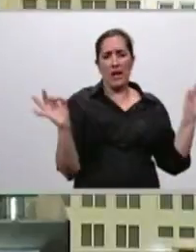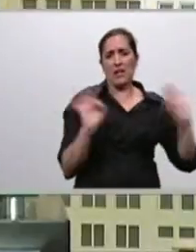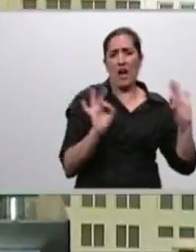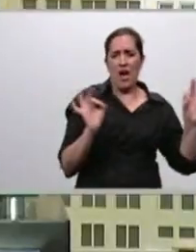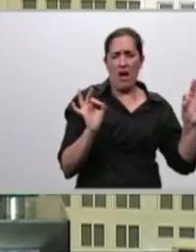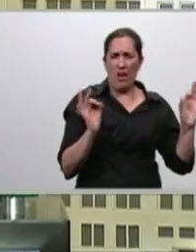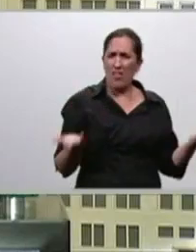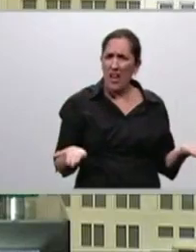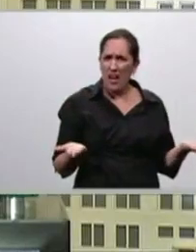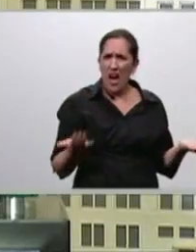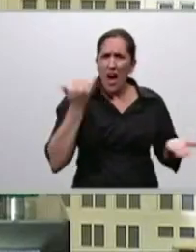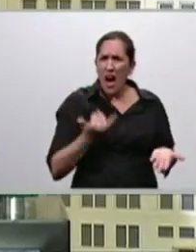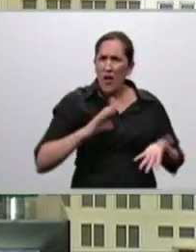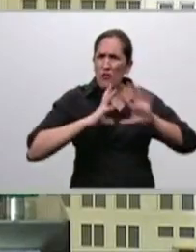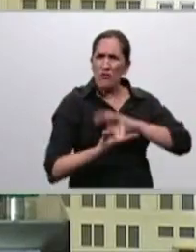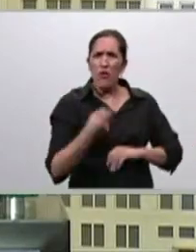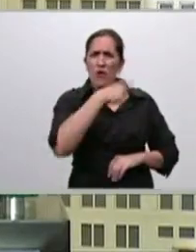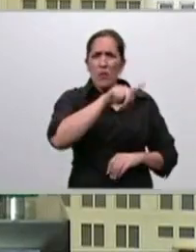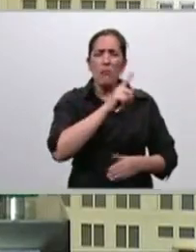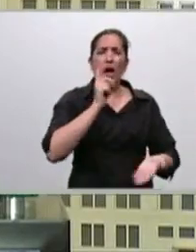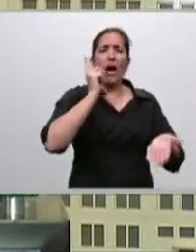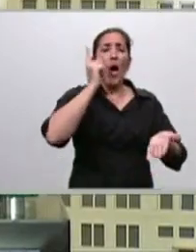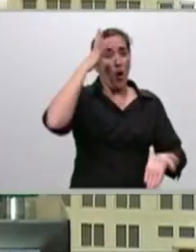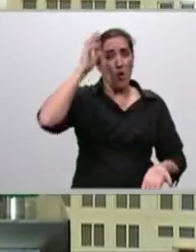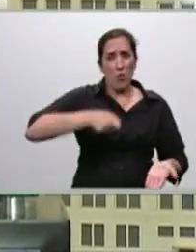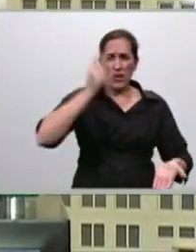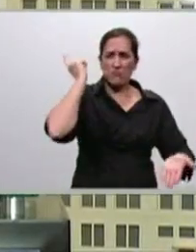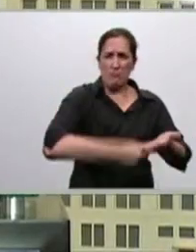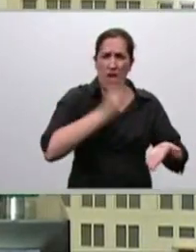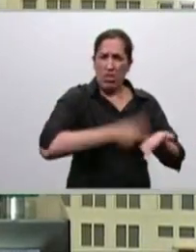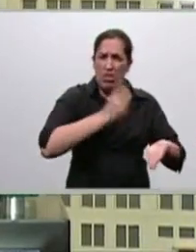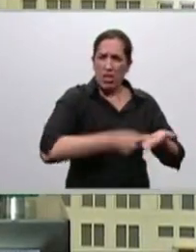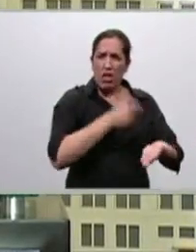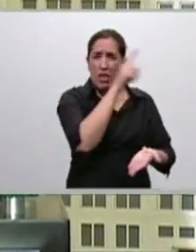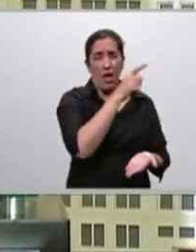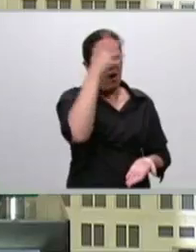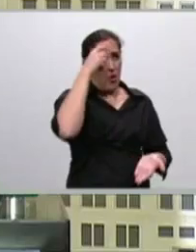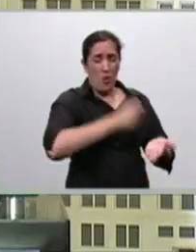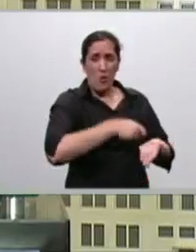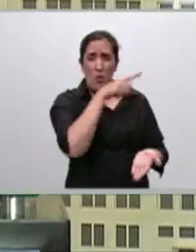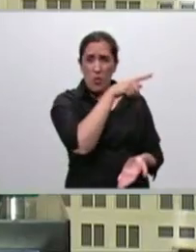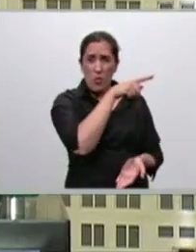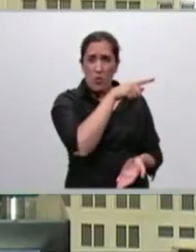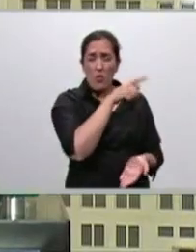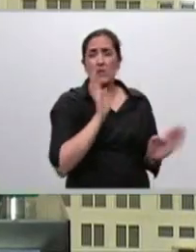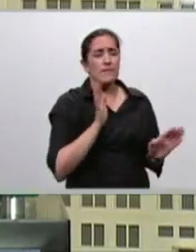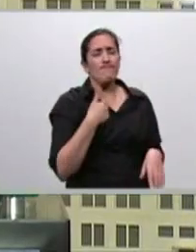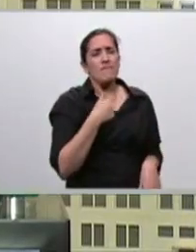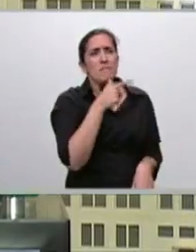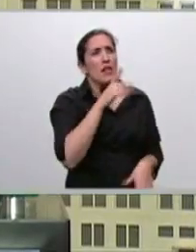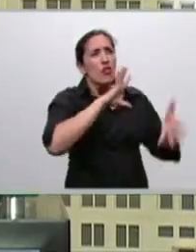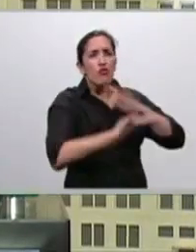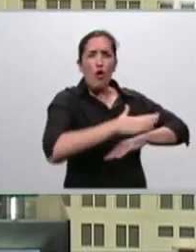de urbi et orbi en las resoluciones que toma el juez este municipal que realmente creo que ya no tienen